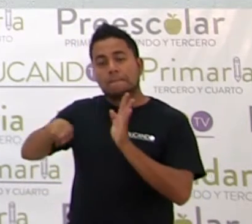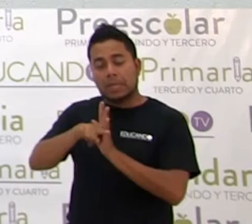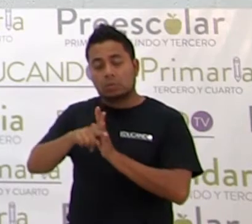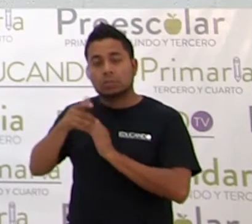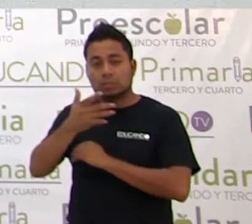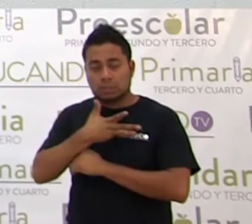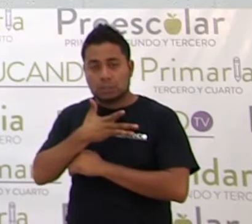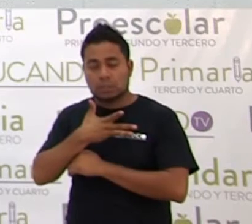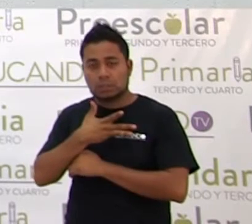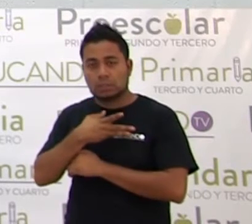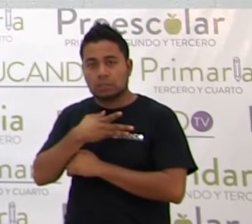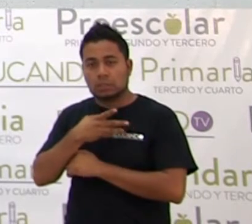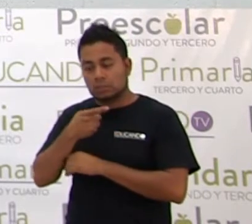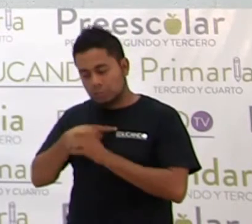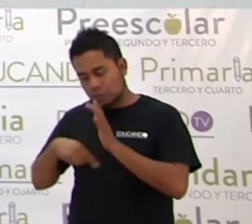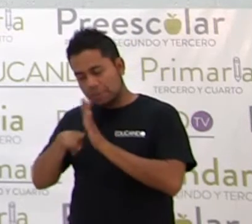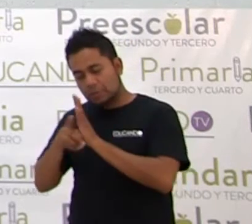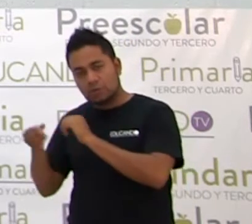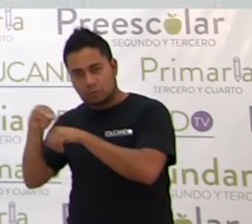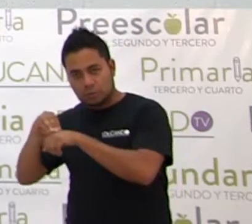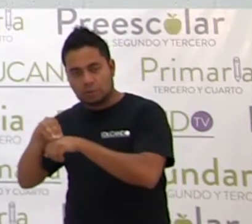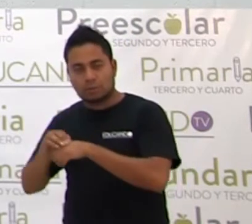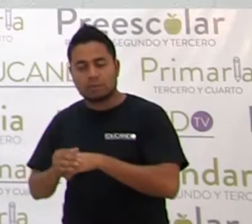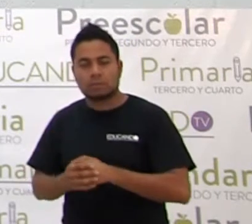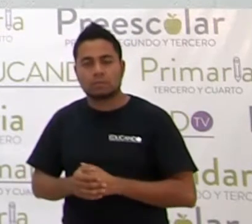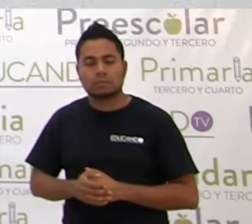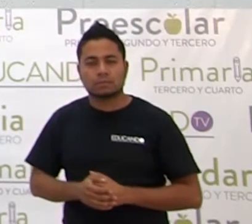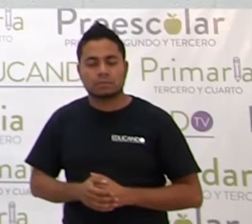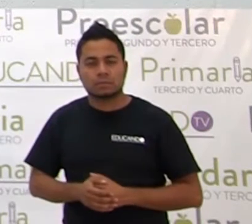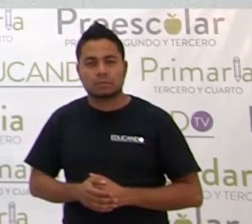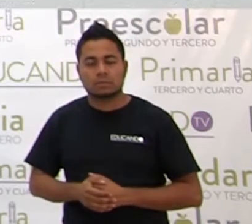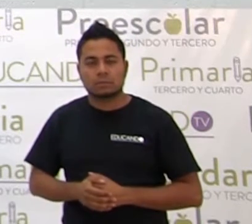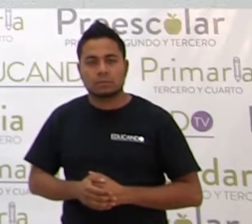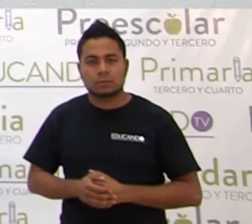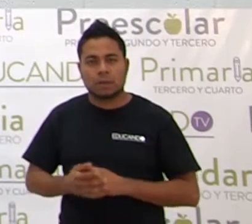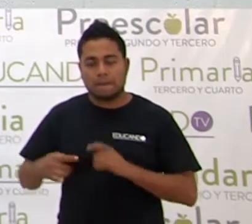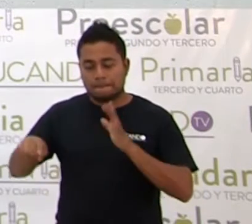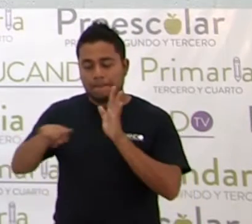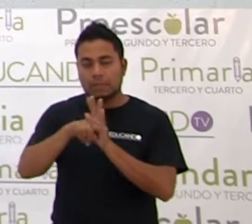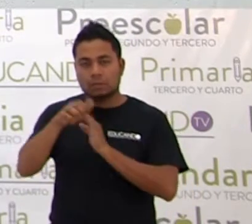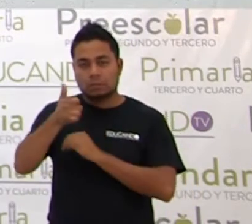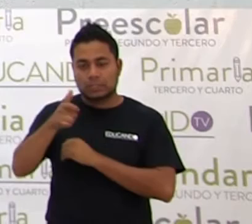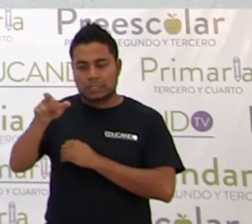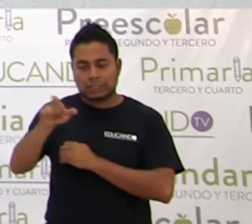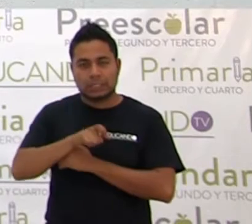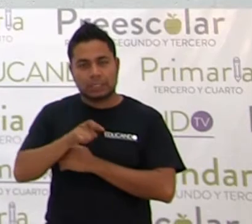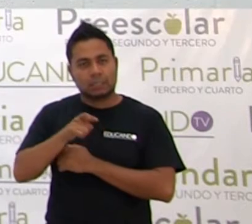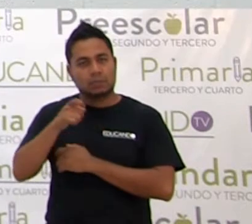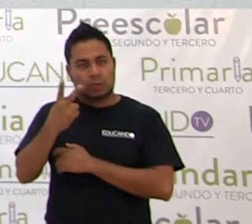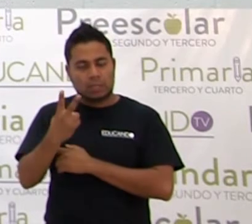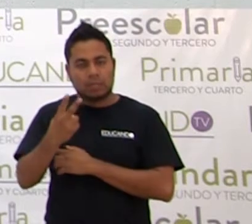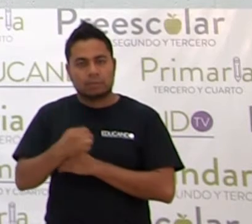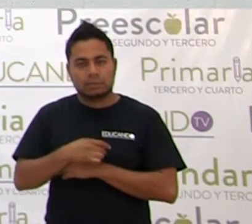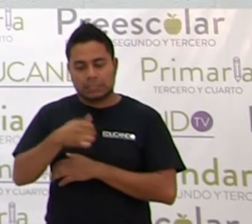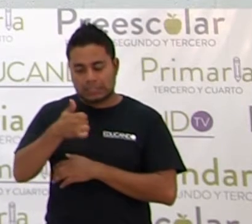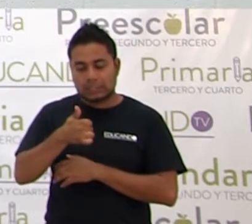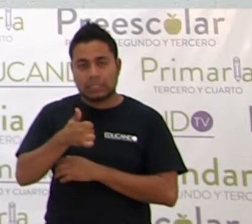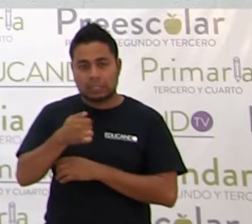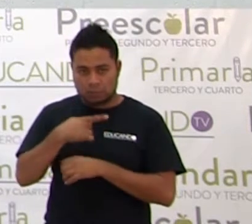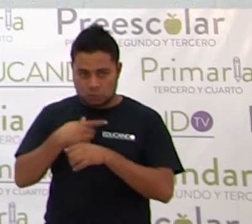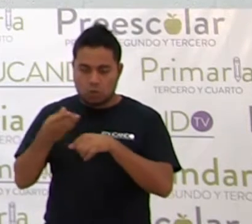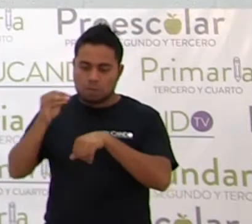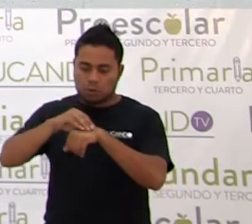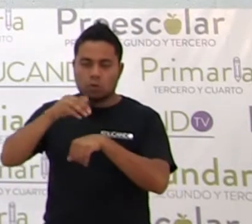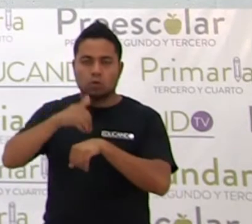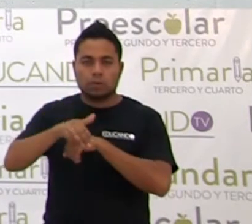¿sí? Ponemos el signo menos, menos 6X cuadrada. 6, ponemos el